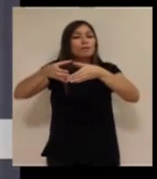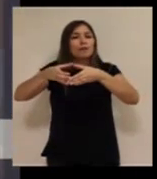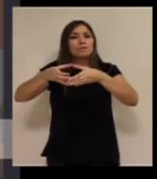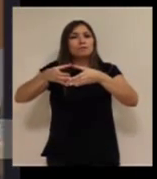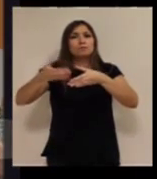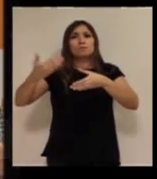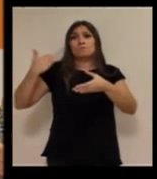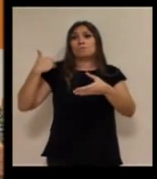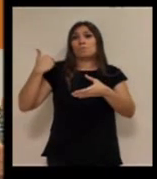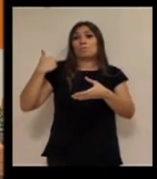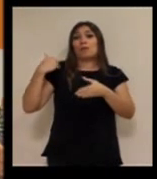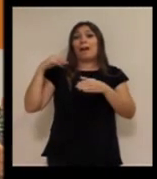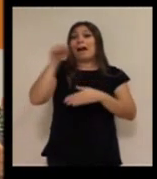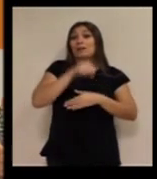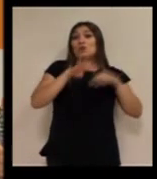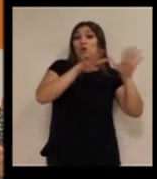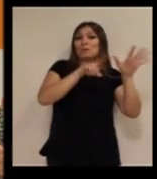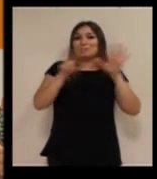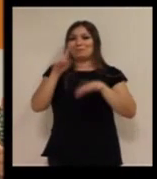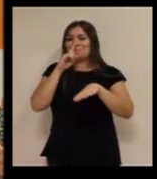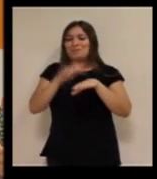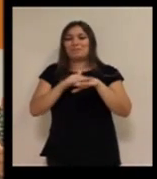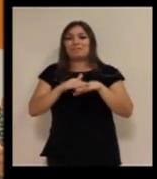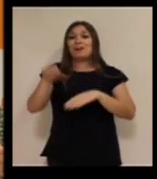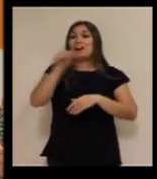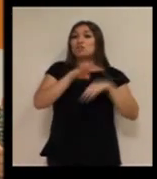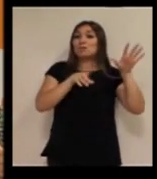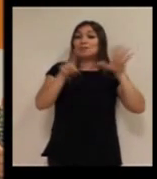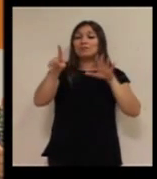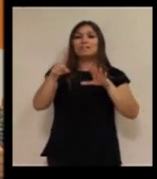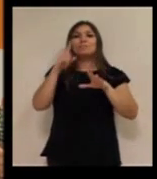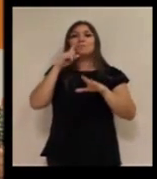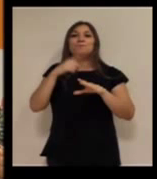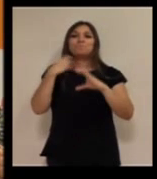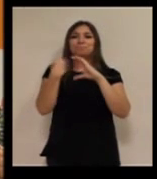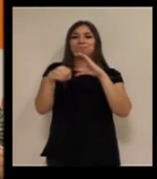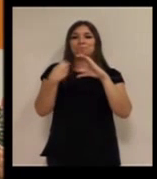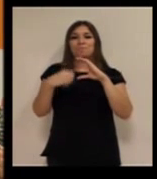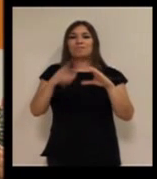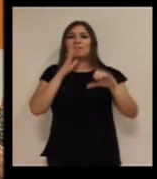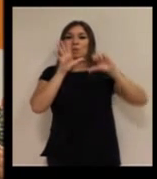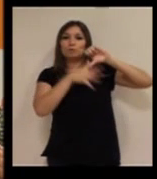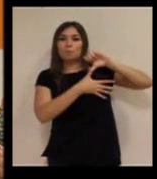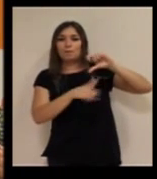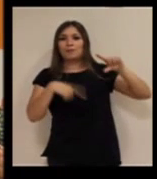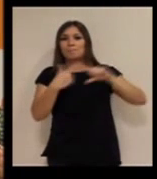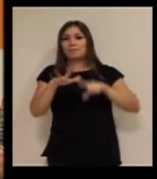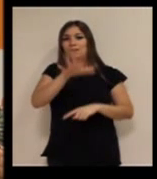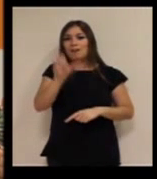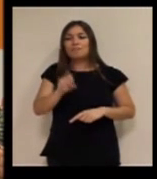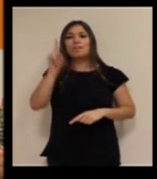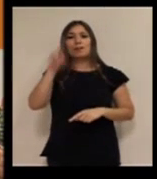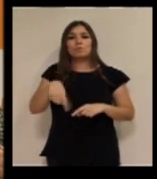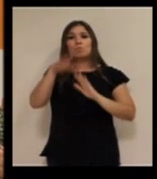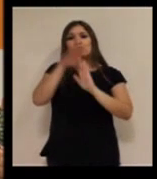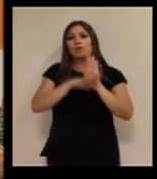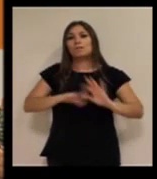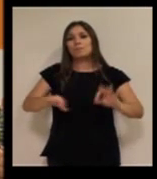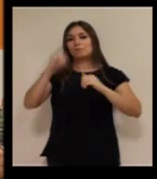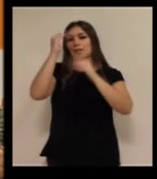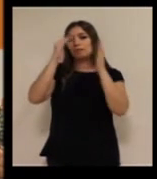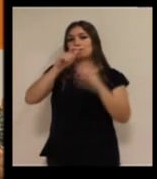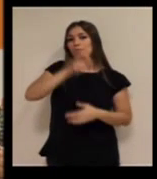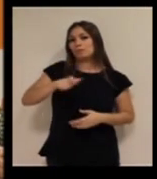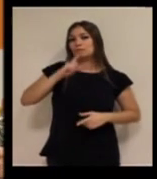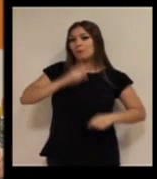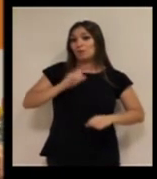96, perdona, en cooperación al desarrollo en Centroamérica y África y en los programas de atención a las personas